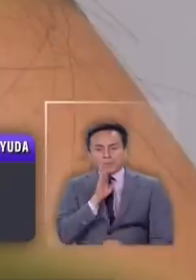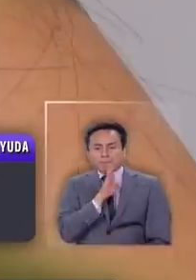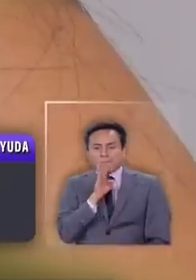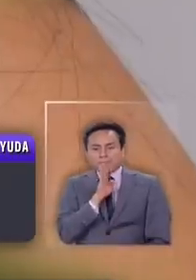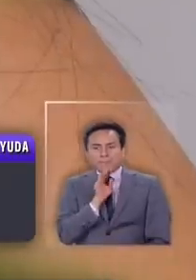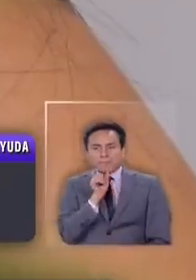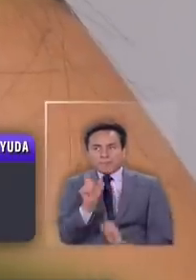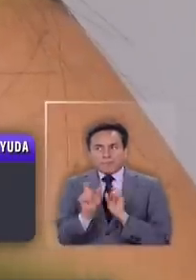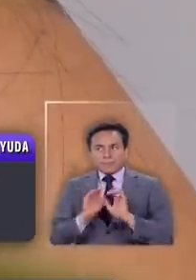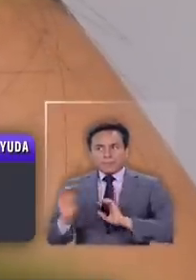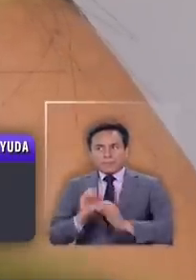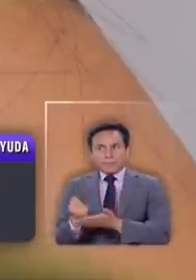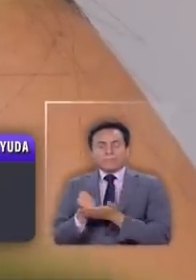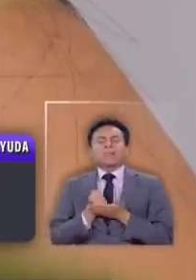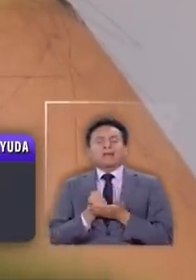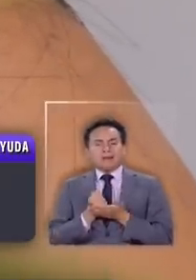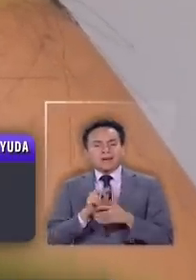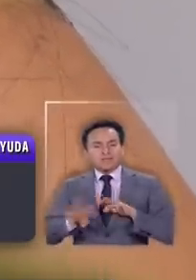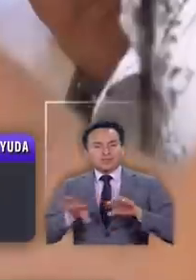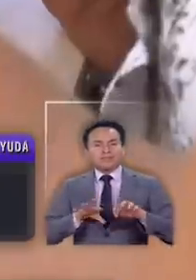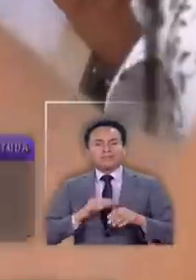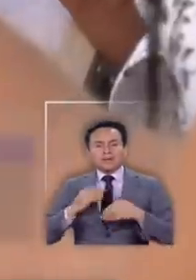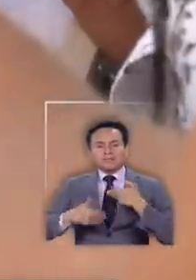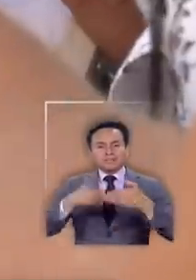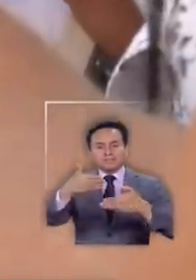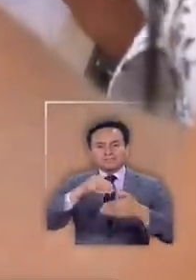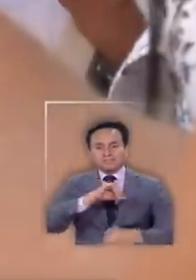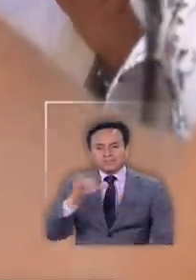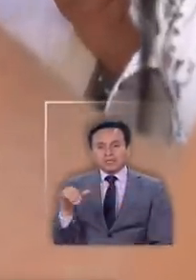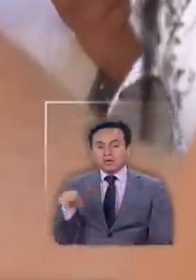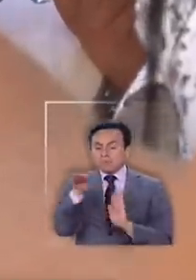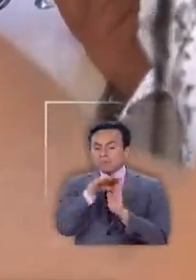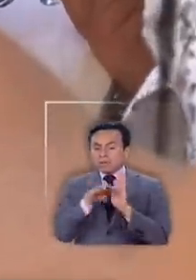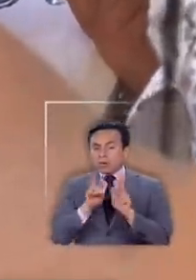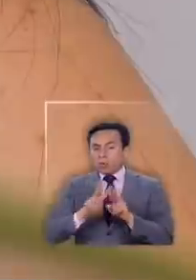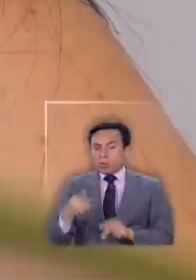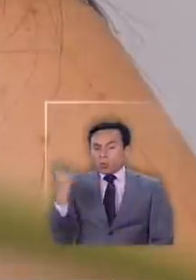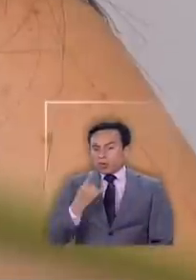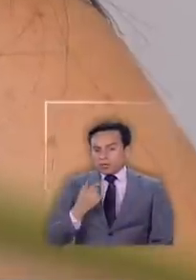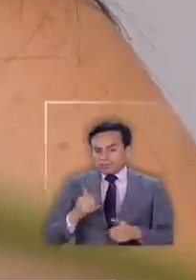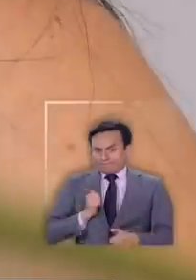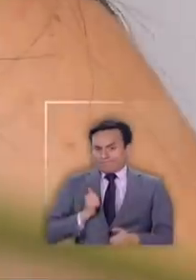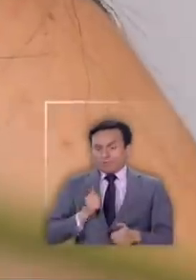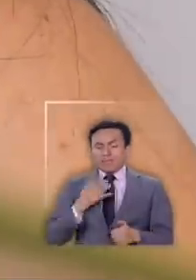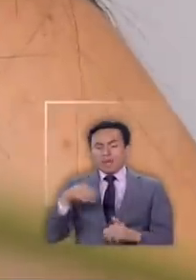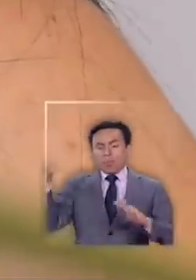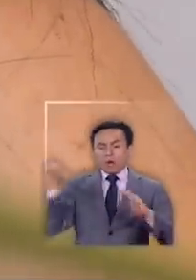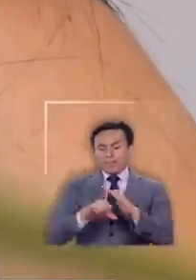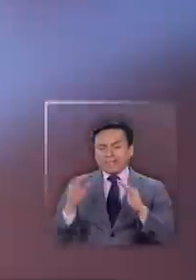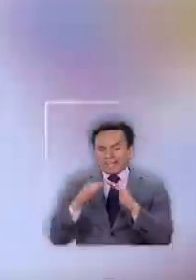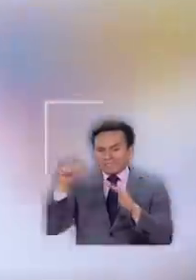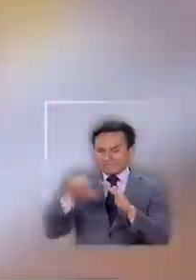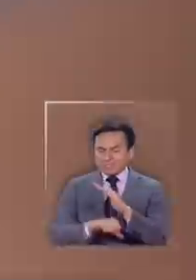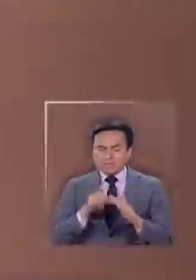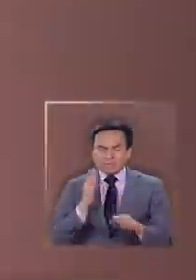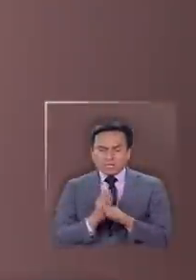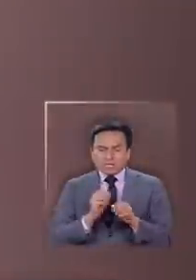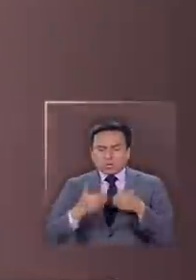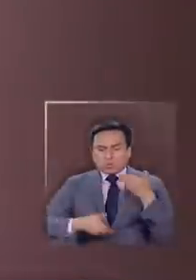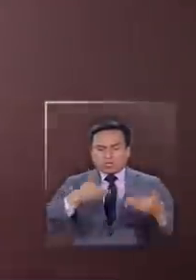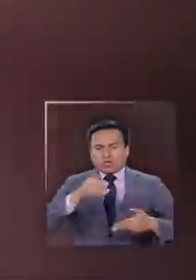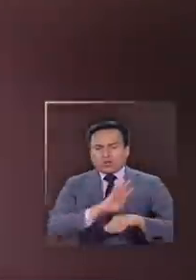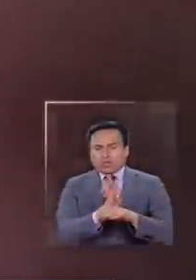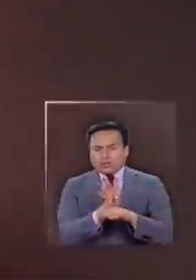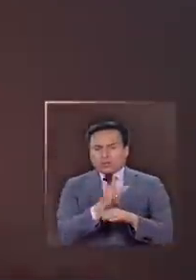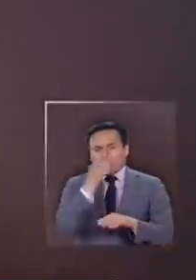silenciosa son parte de las acciones en camino. Medidas que urge implementar en días donde la cuarentena se torna vital para evitar contagiarse del